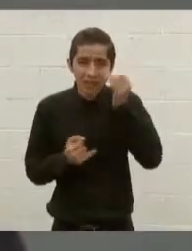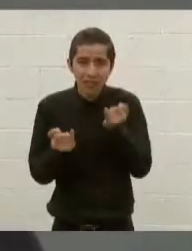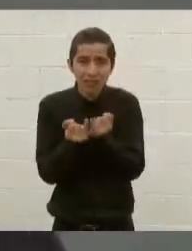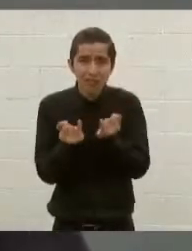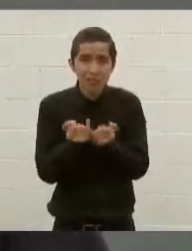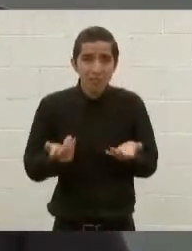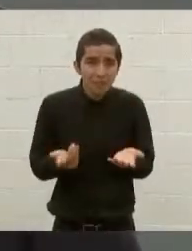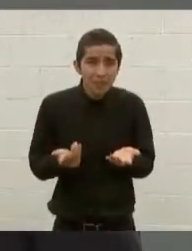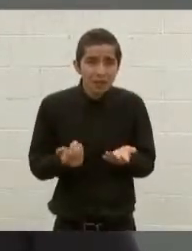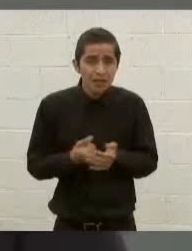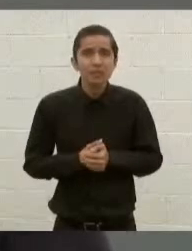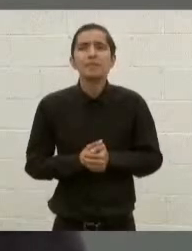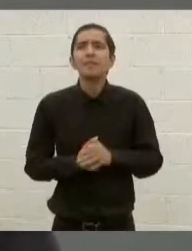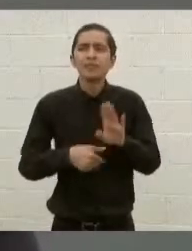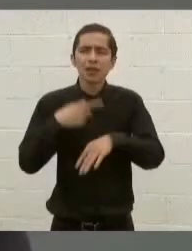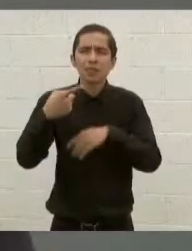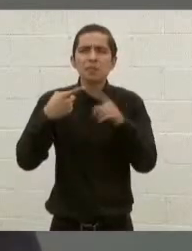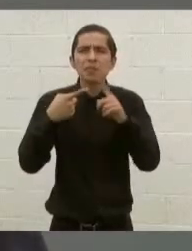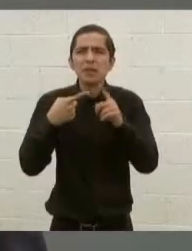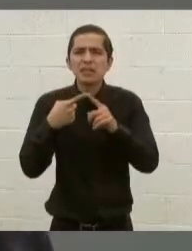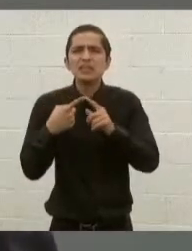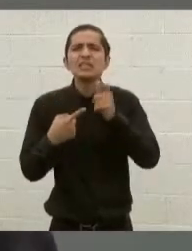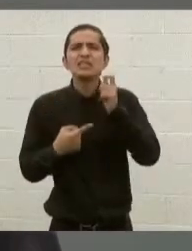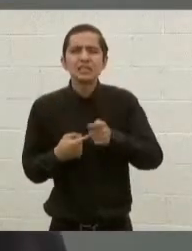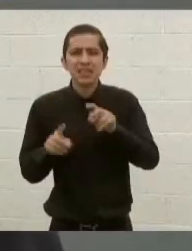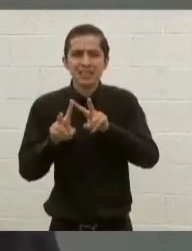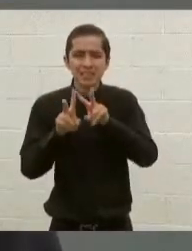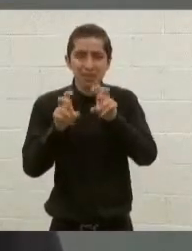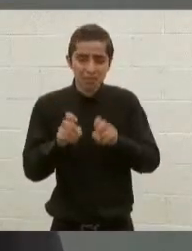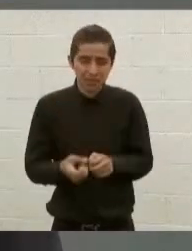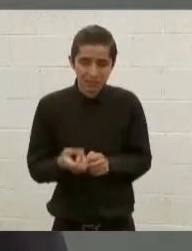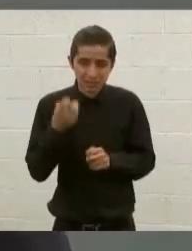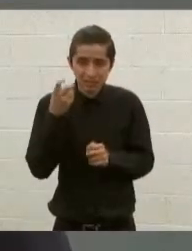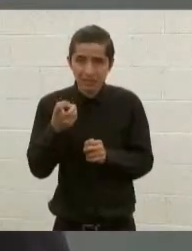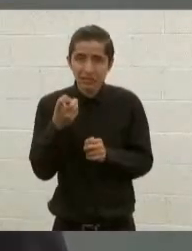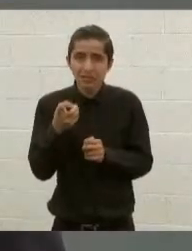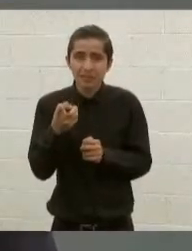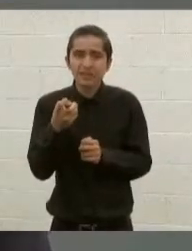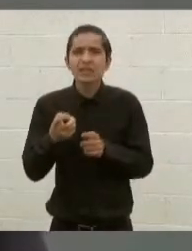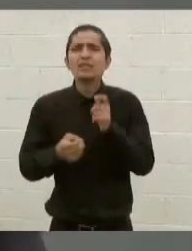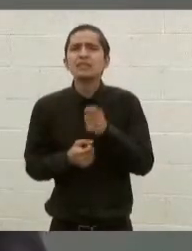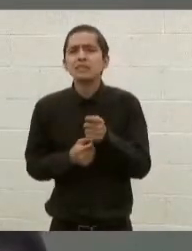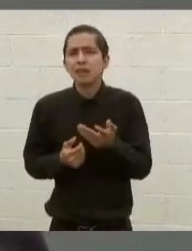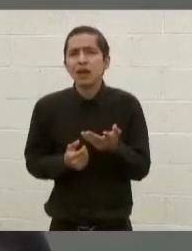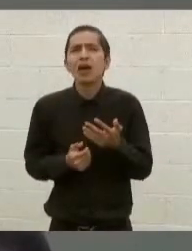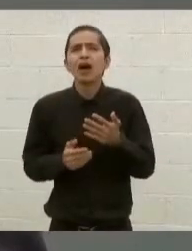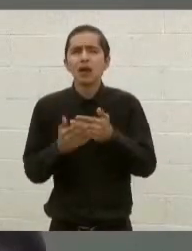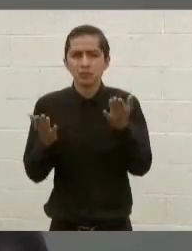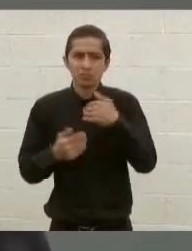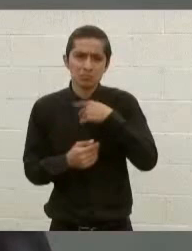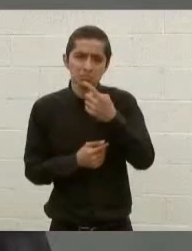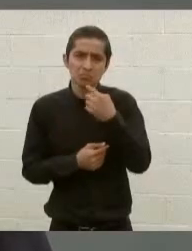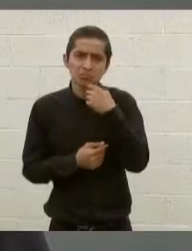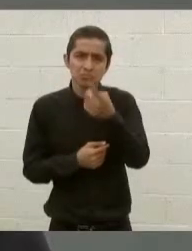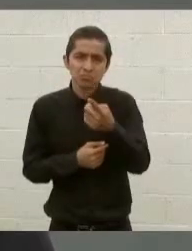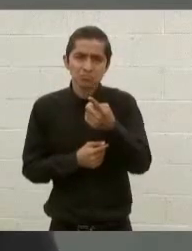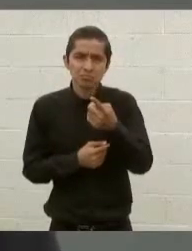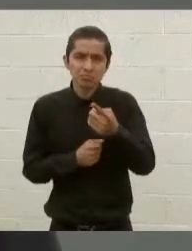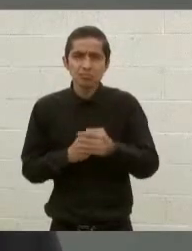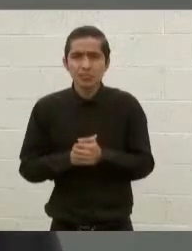Bueno, primeramente, respecto al tema, debo decir que